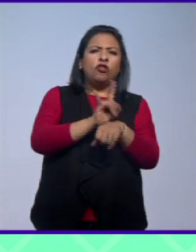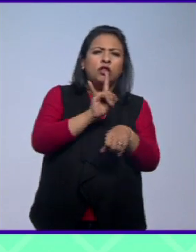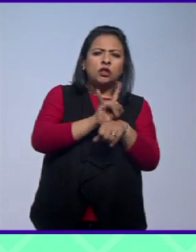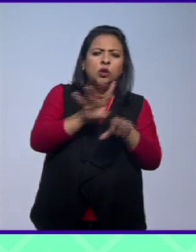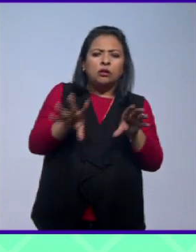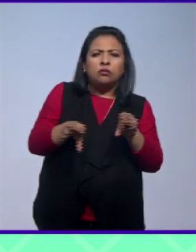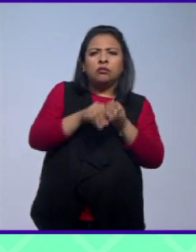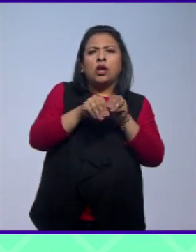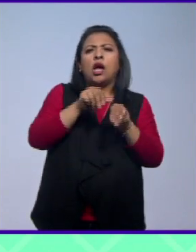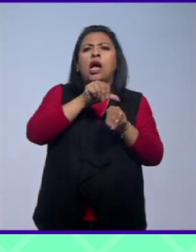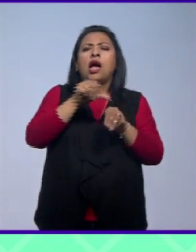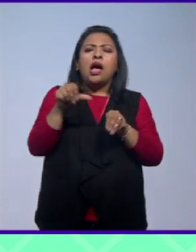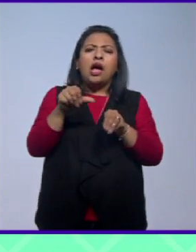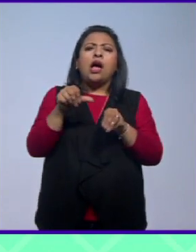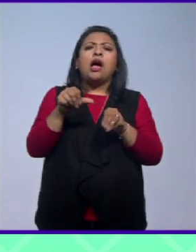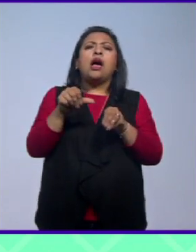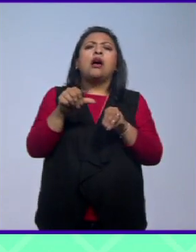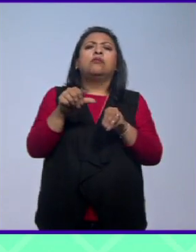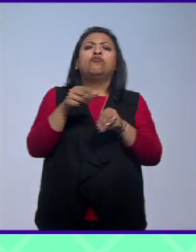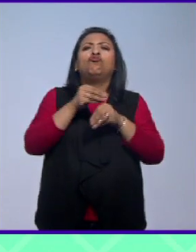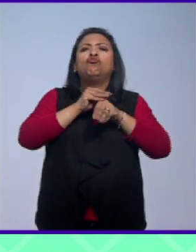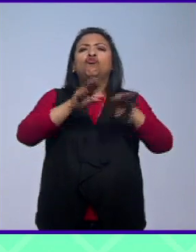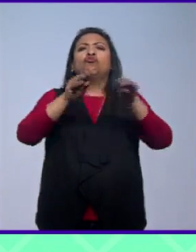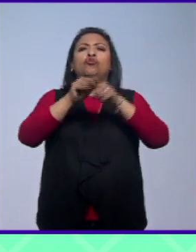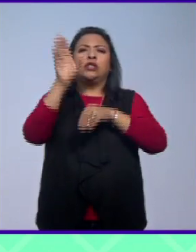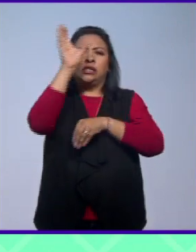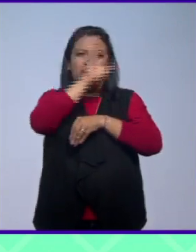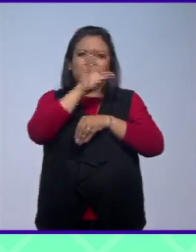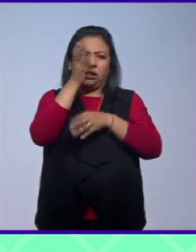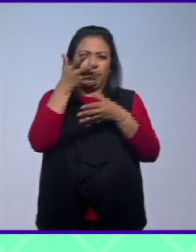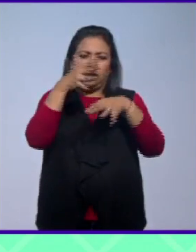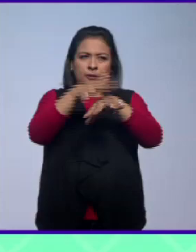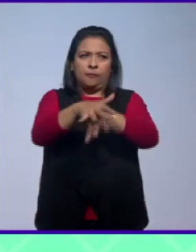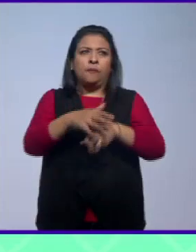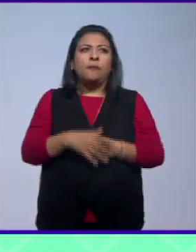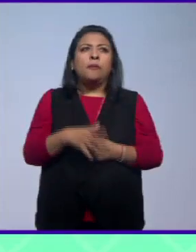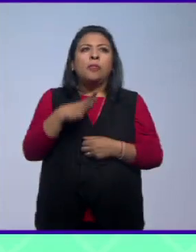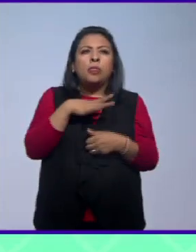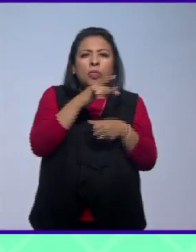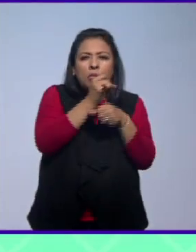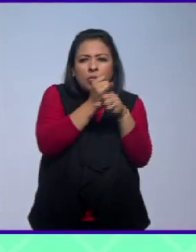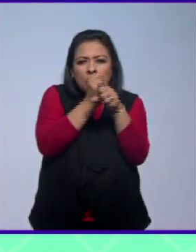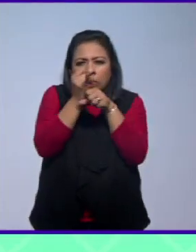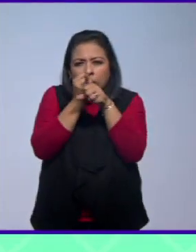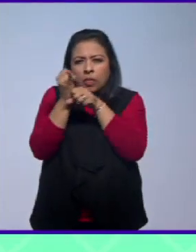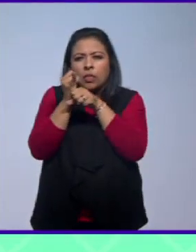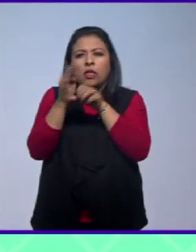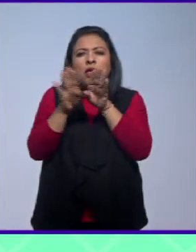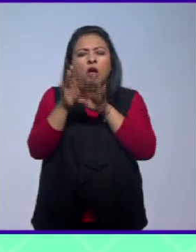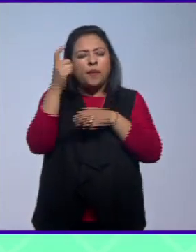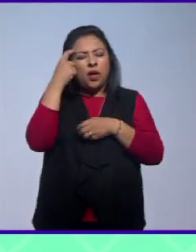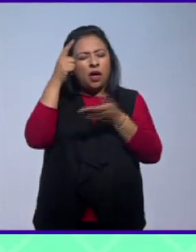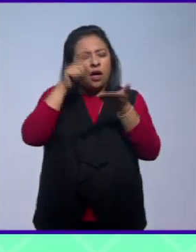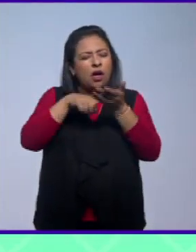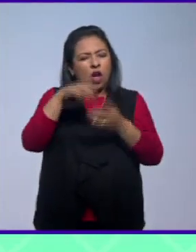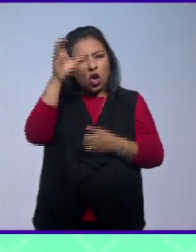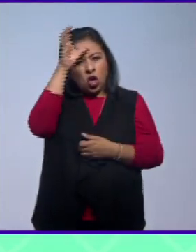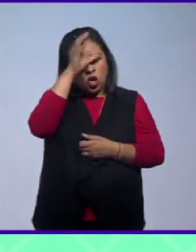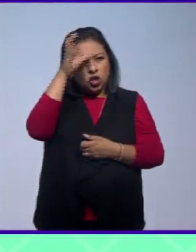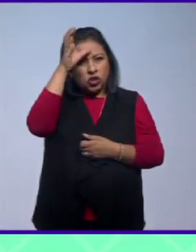se emparenta alternadamente con la difusión de la ciencia es una exploración de los estados enterrados de conciencia